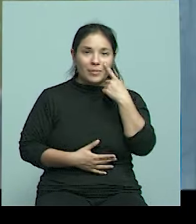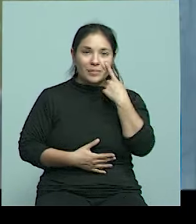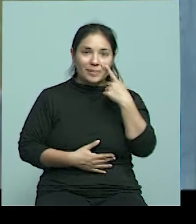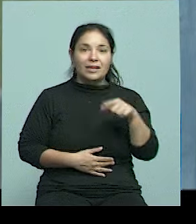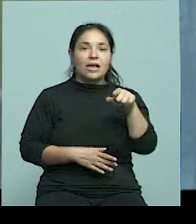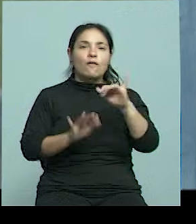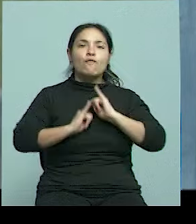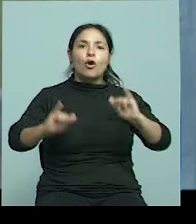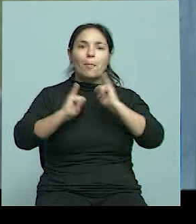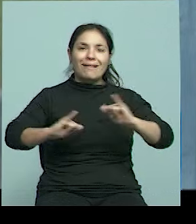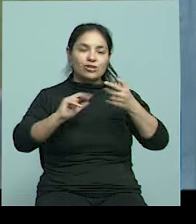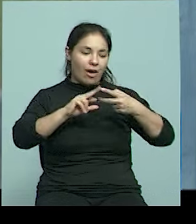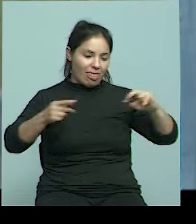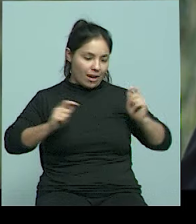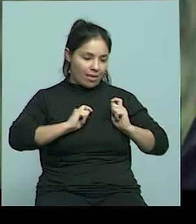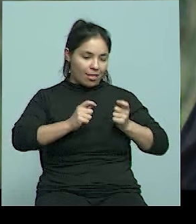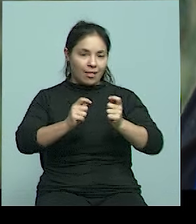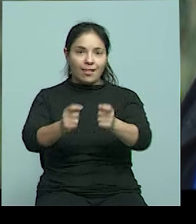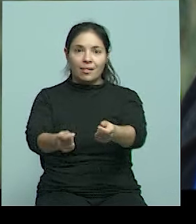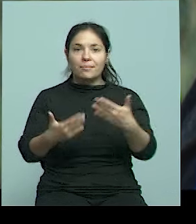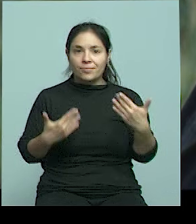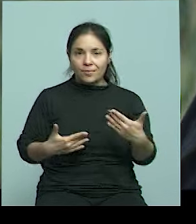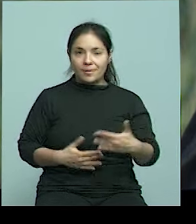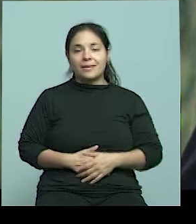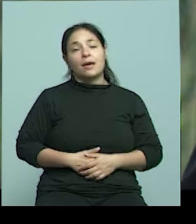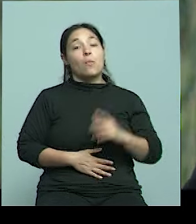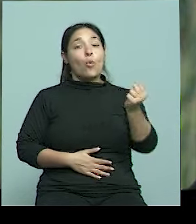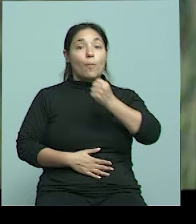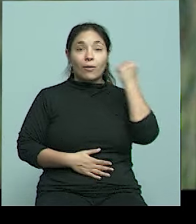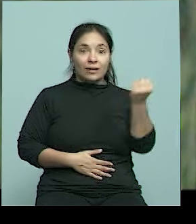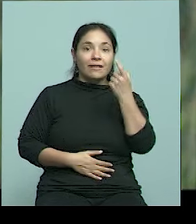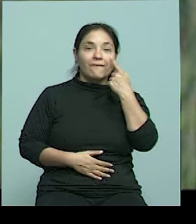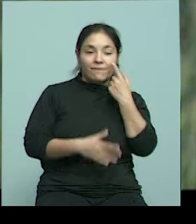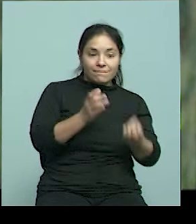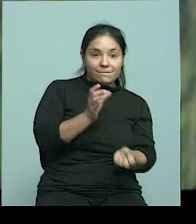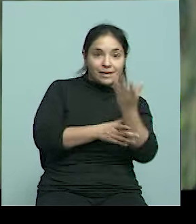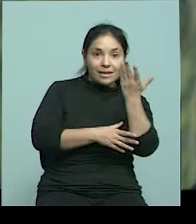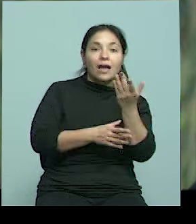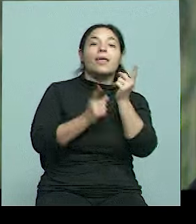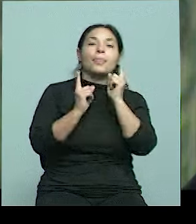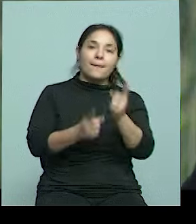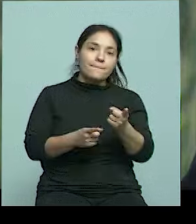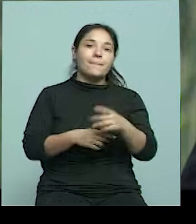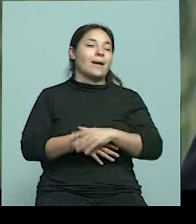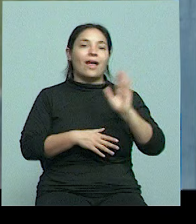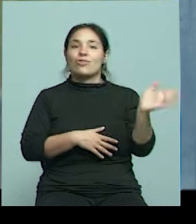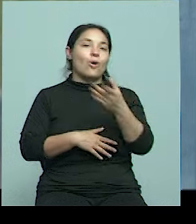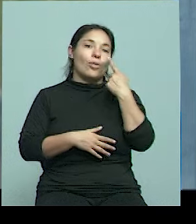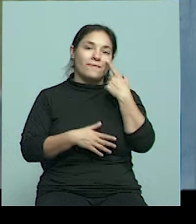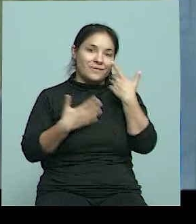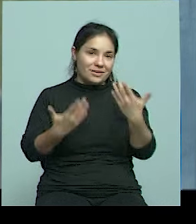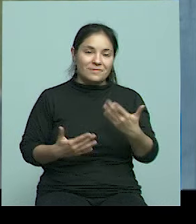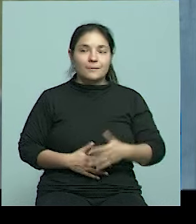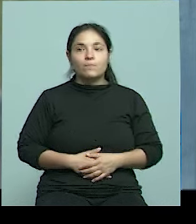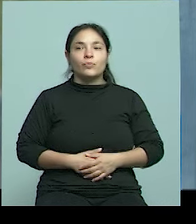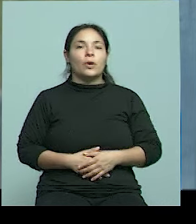información que trae el ADN. Así que es fundamental para generar vida y para, bueno, para la vida de todos. ¿Cuáles